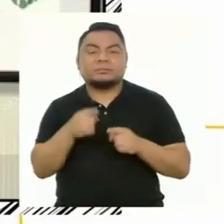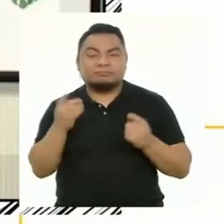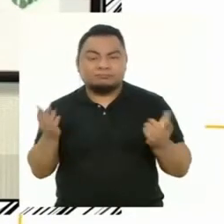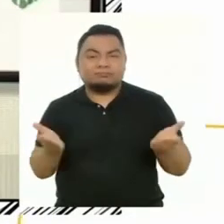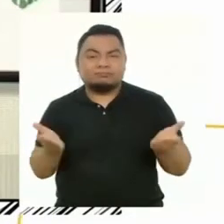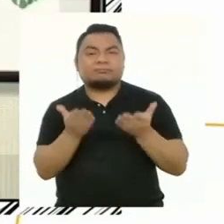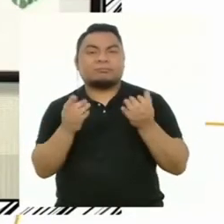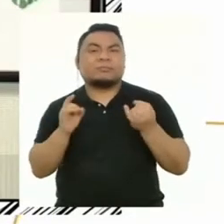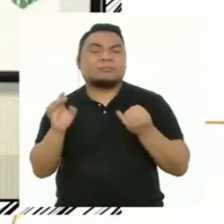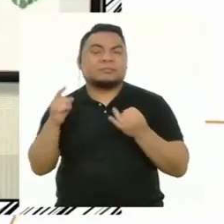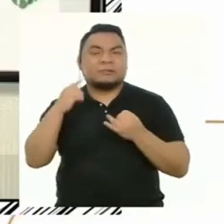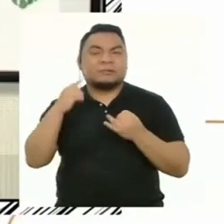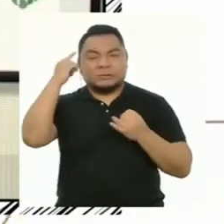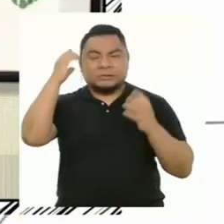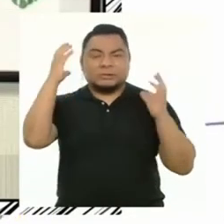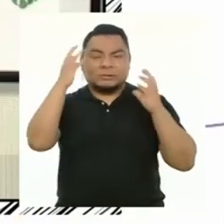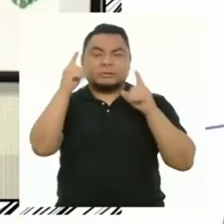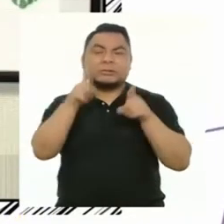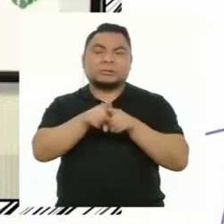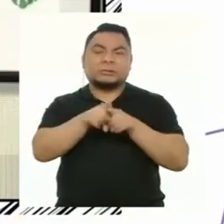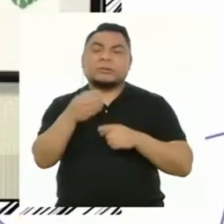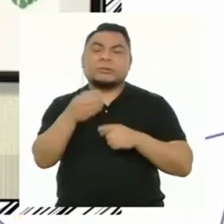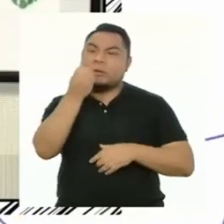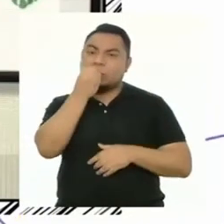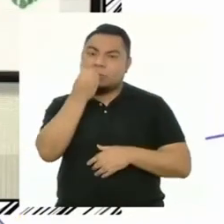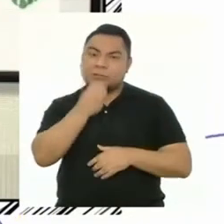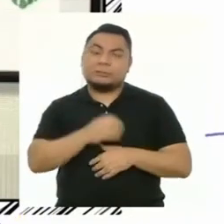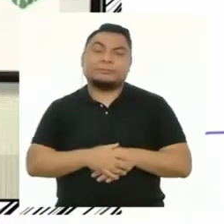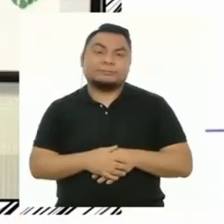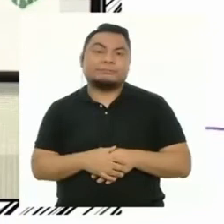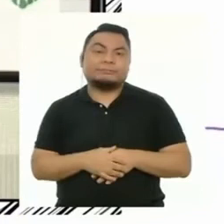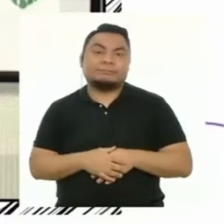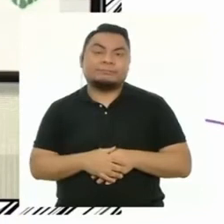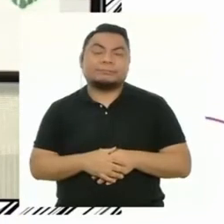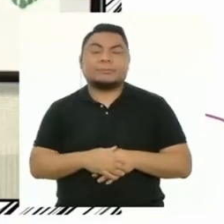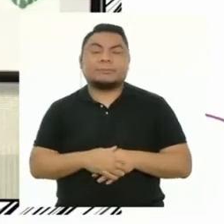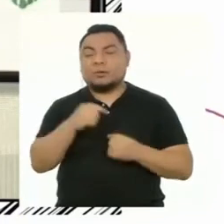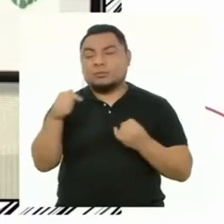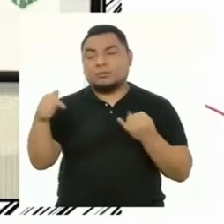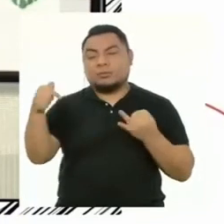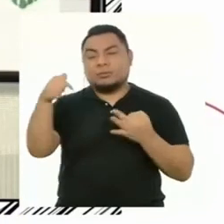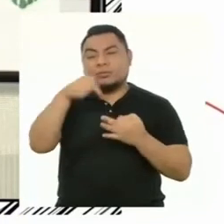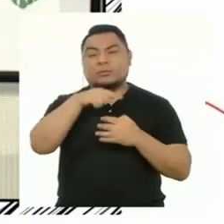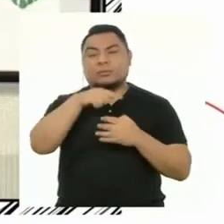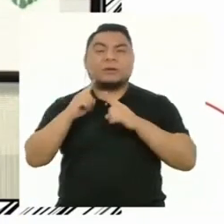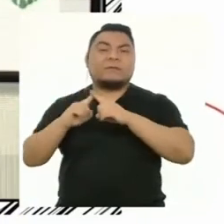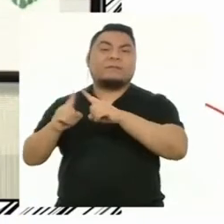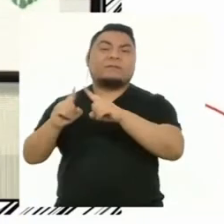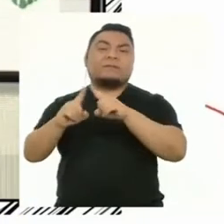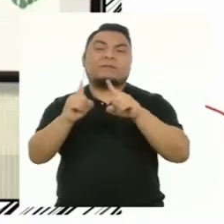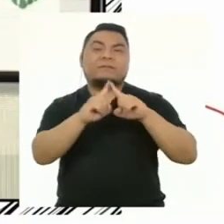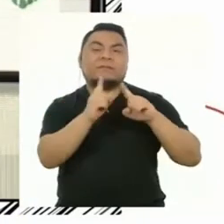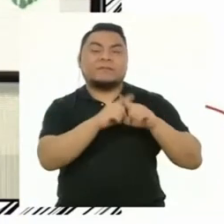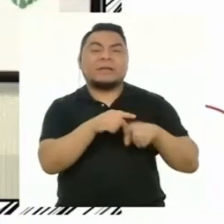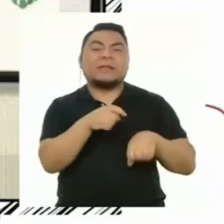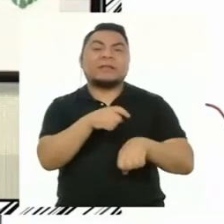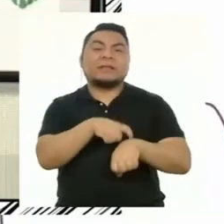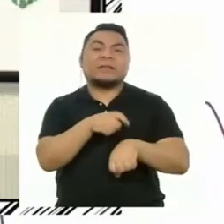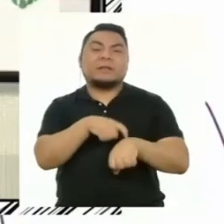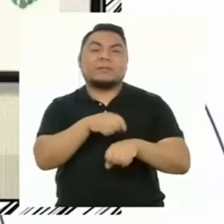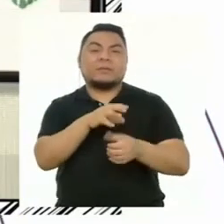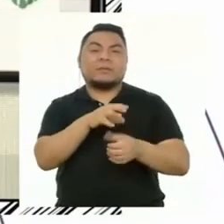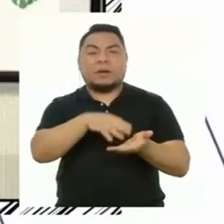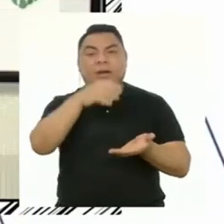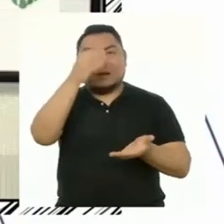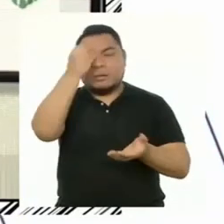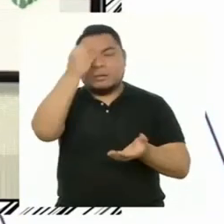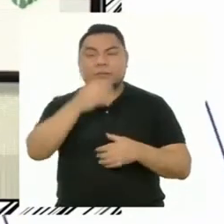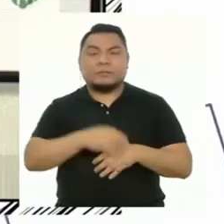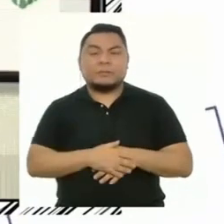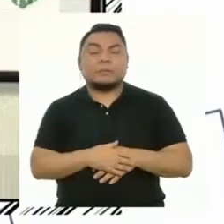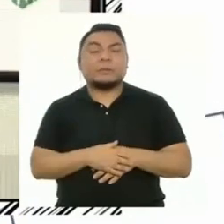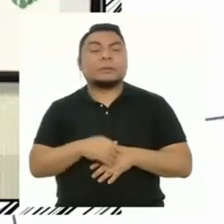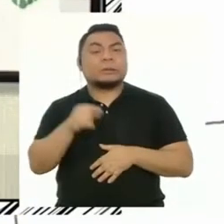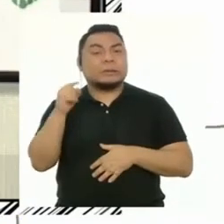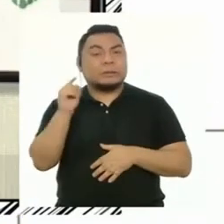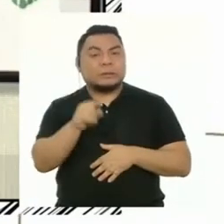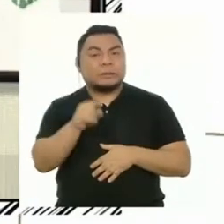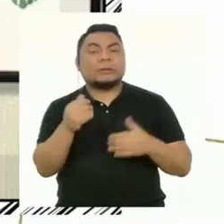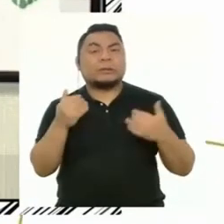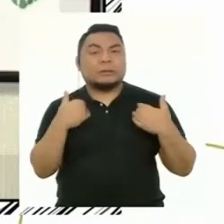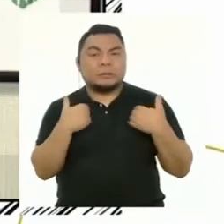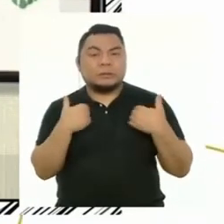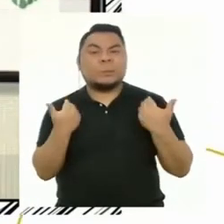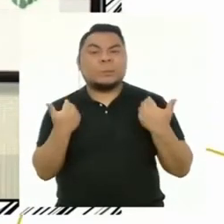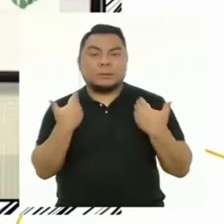estimulación hemisférica y hasta la nutrición. Todos tenemos diferentes ritmos de aprendizaje. Entre ellos, voy a